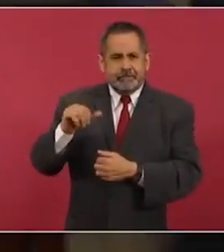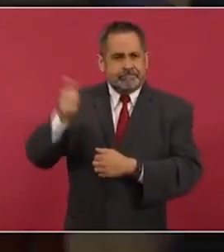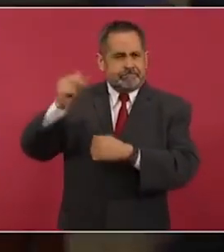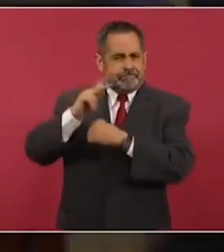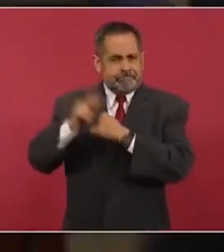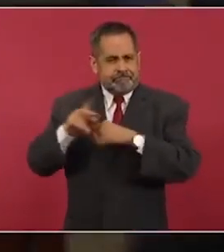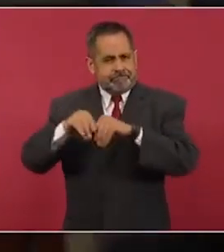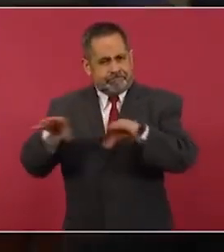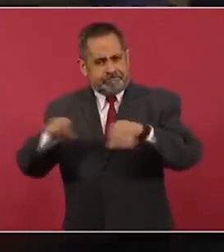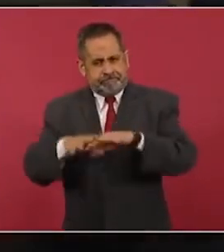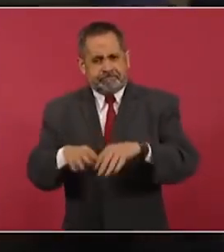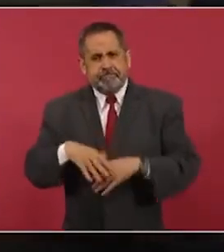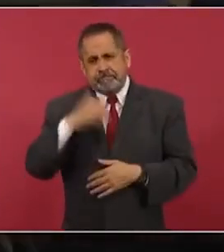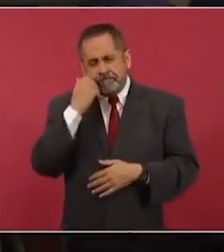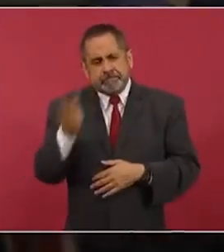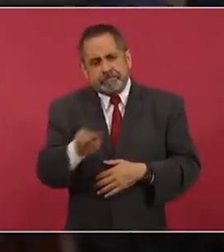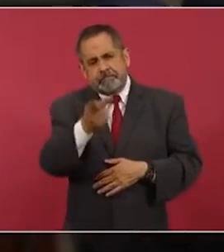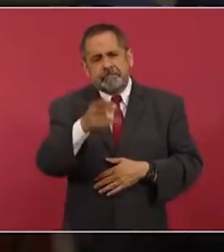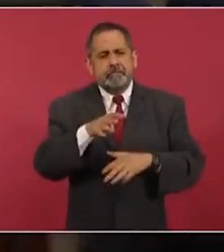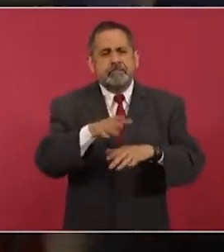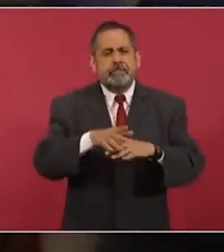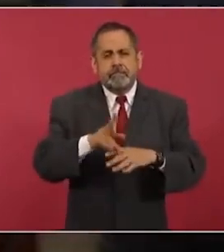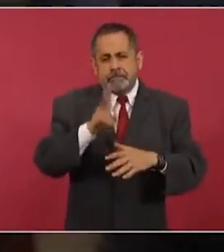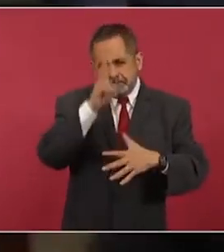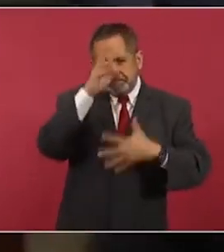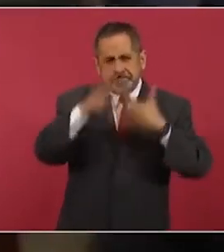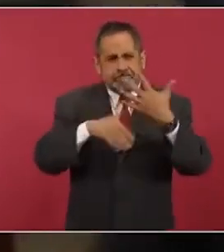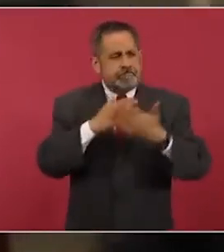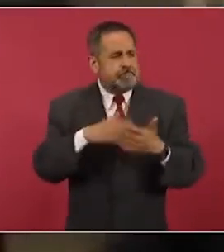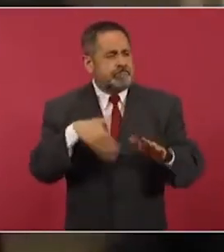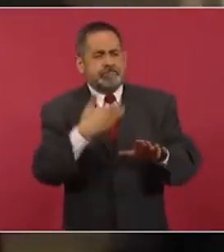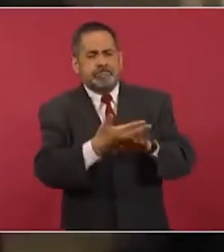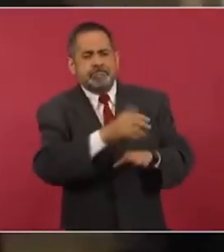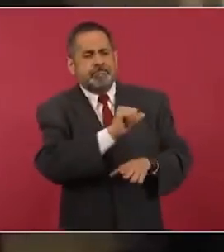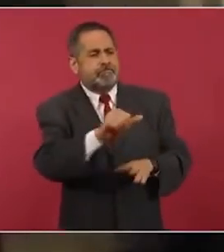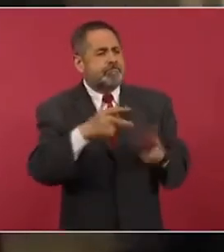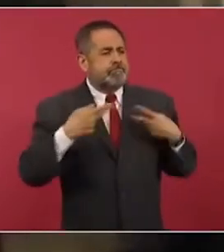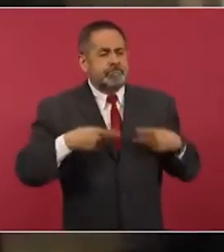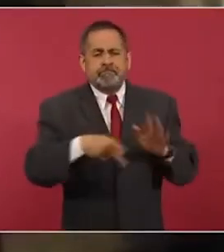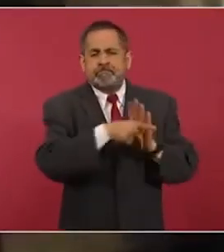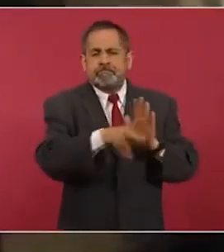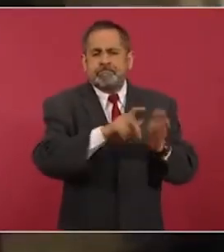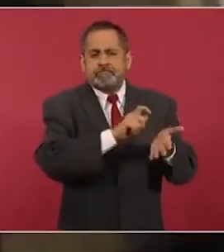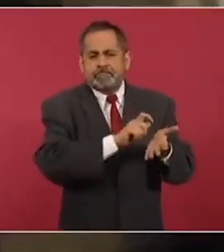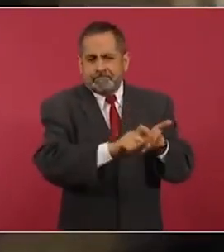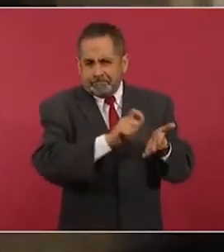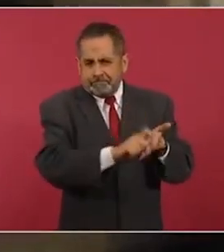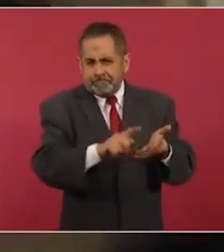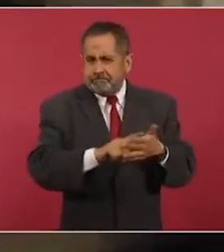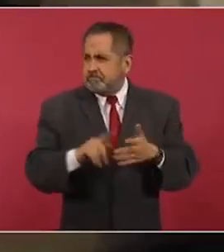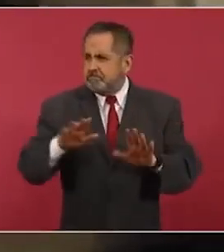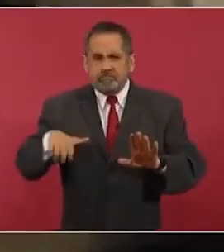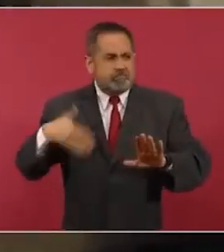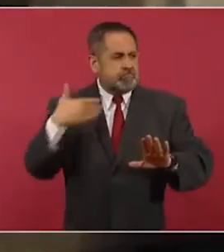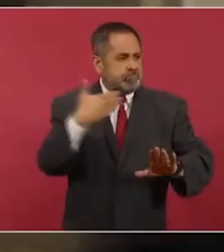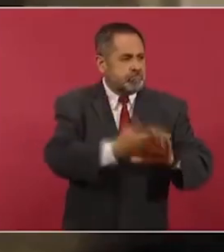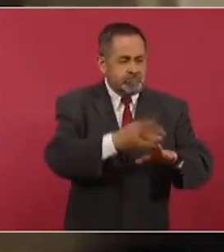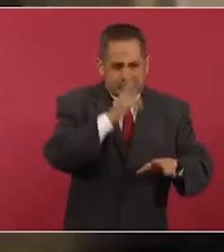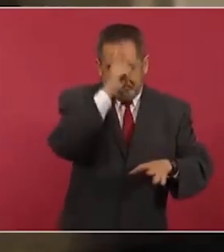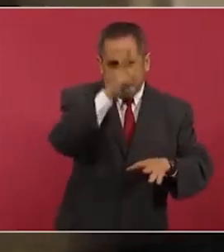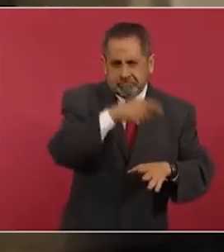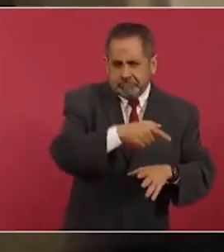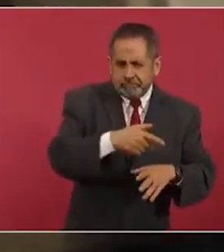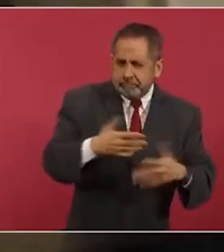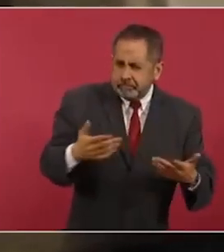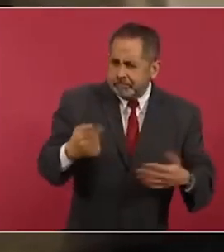hacerle preguntas sobre la violencia contra los periodistas, que ha sido un problema en las últimas décadas, pero en este